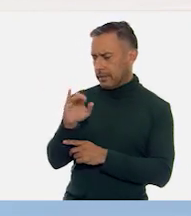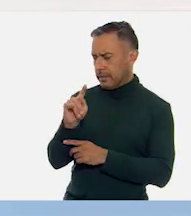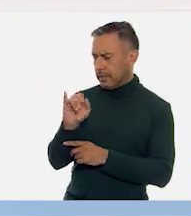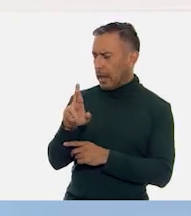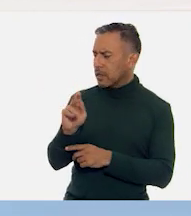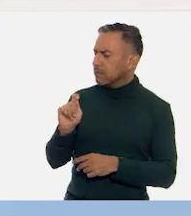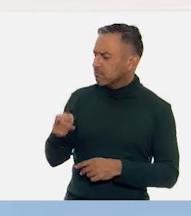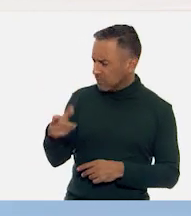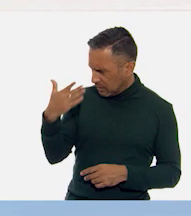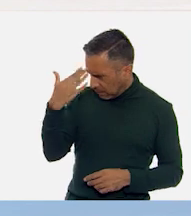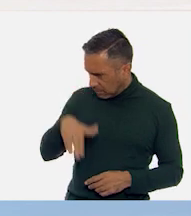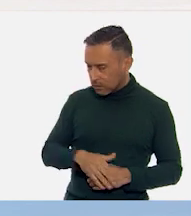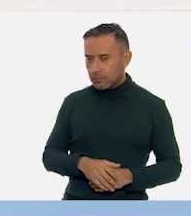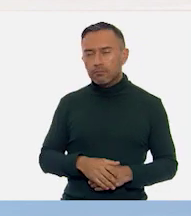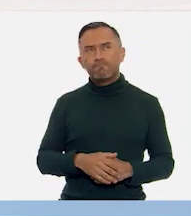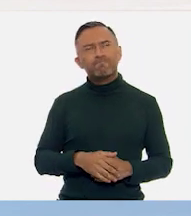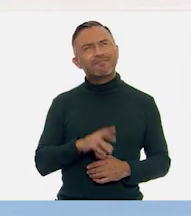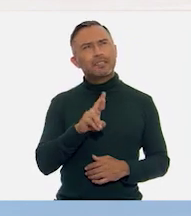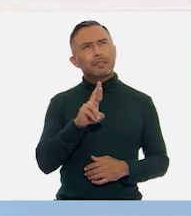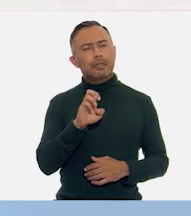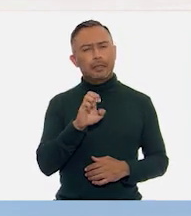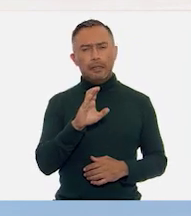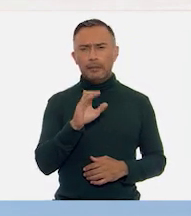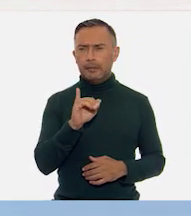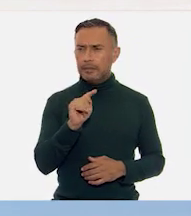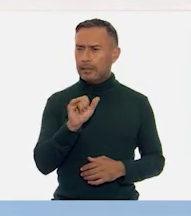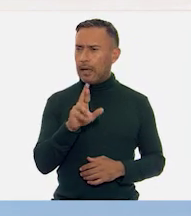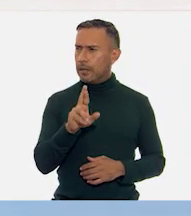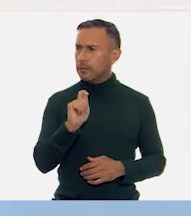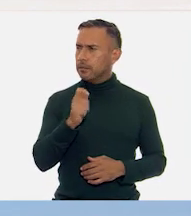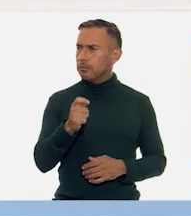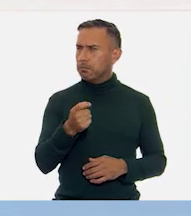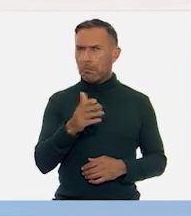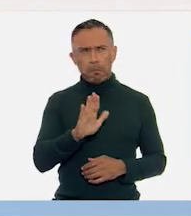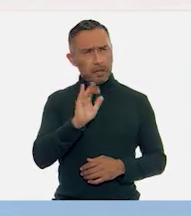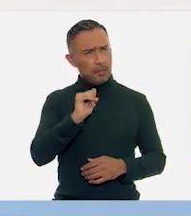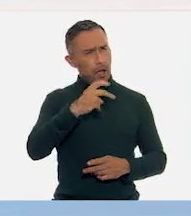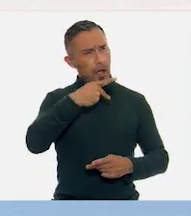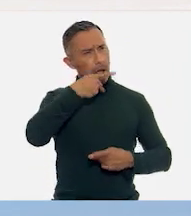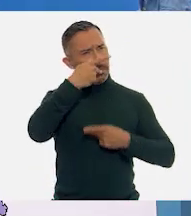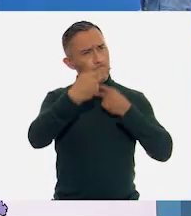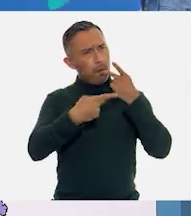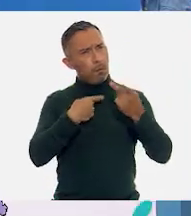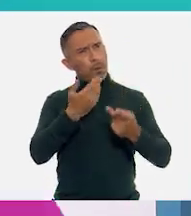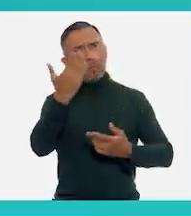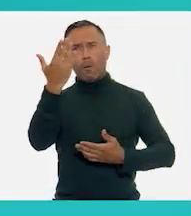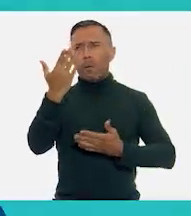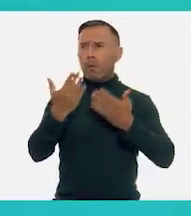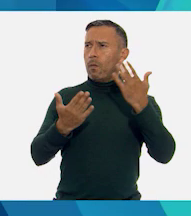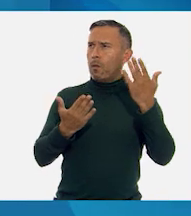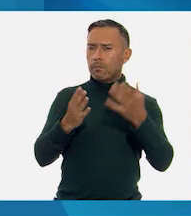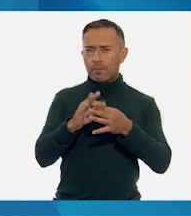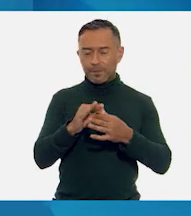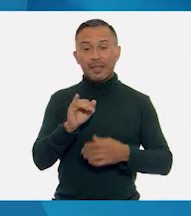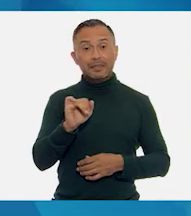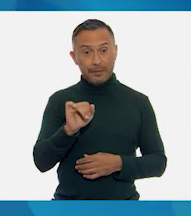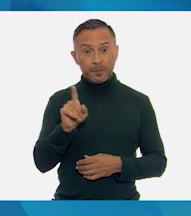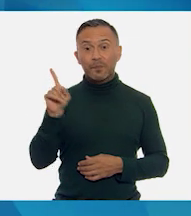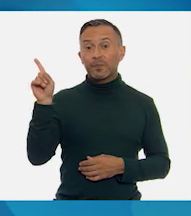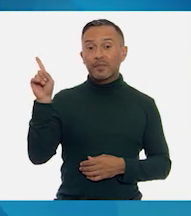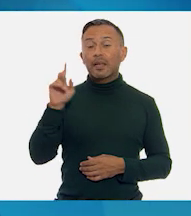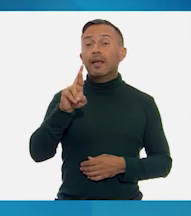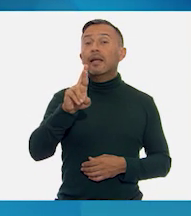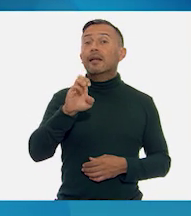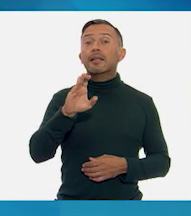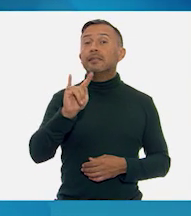Recitar es algo así como decir algo en voz alta. Así es, recitar es decir, en voz